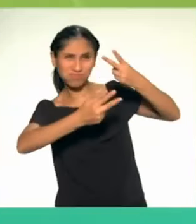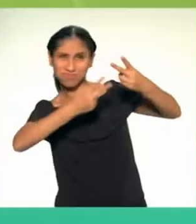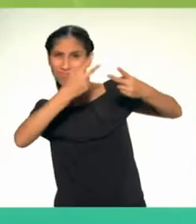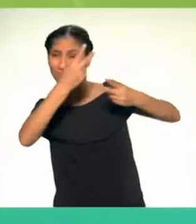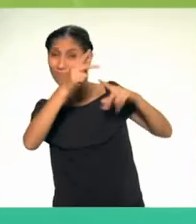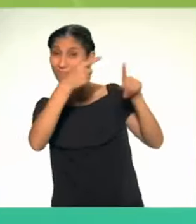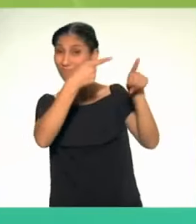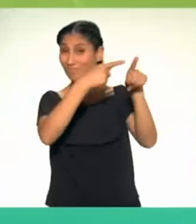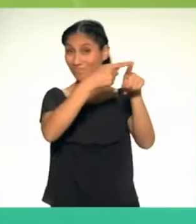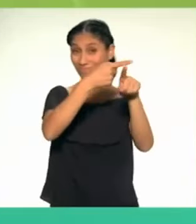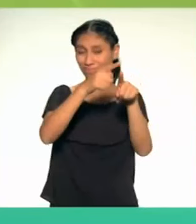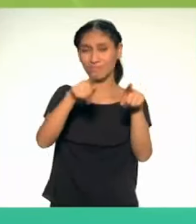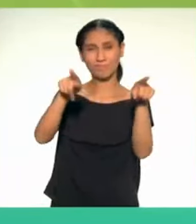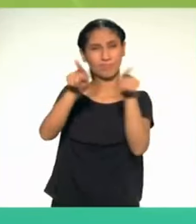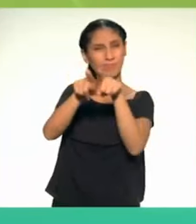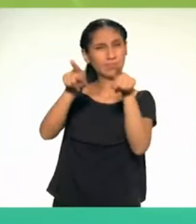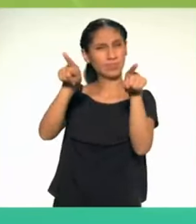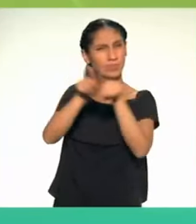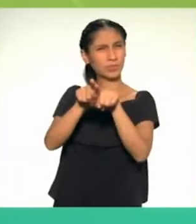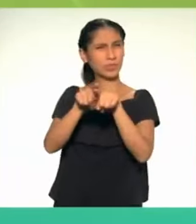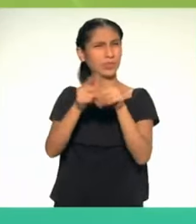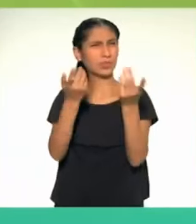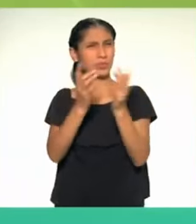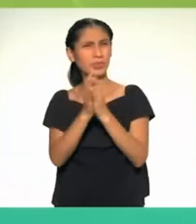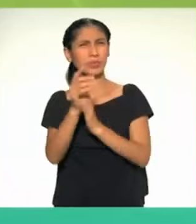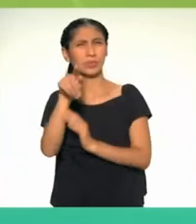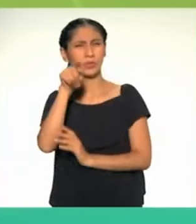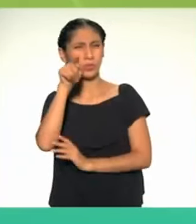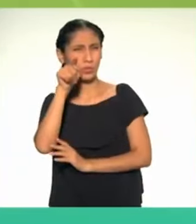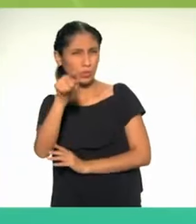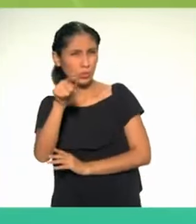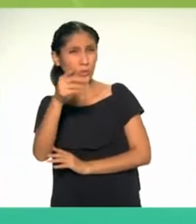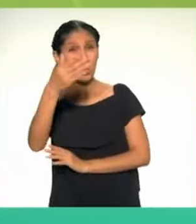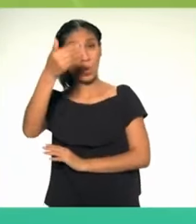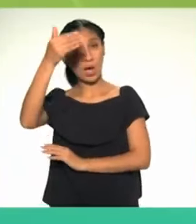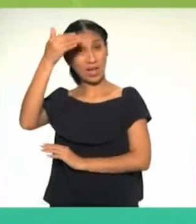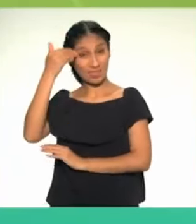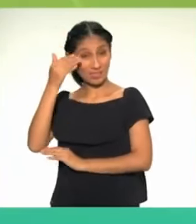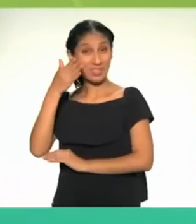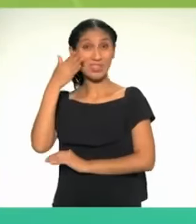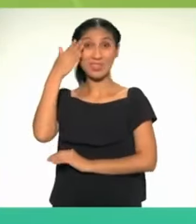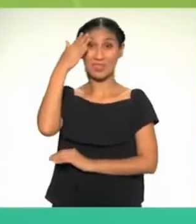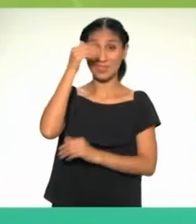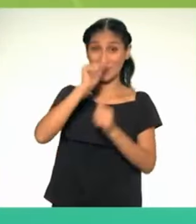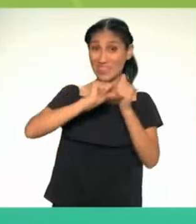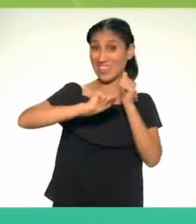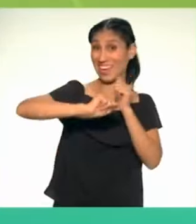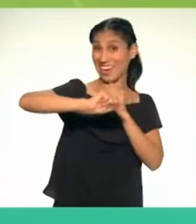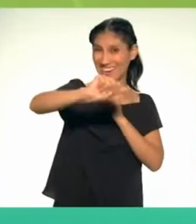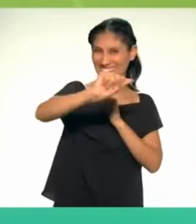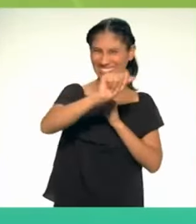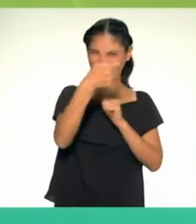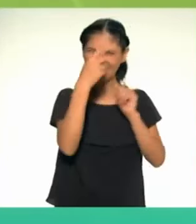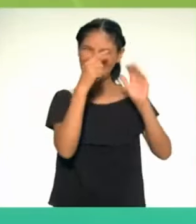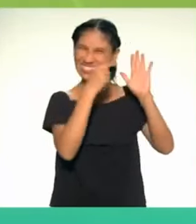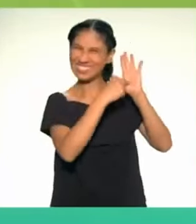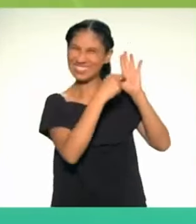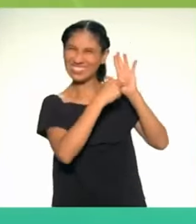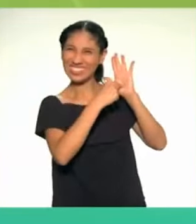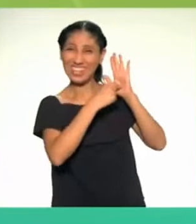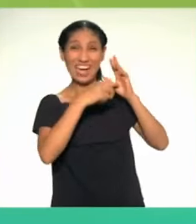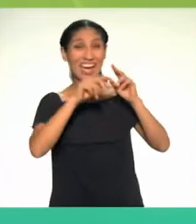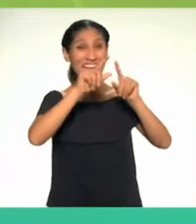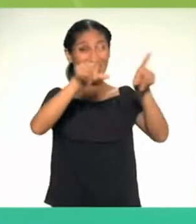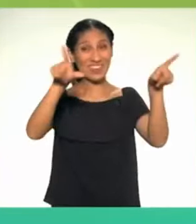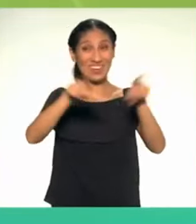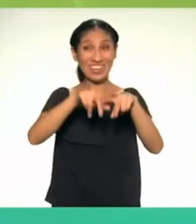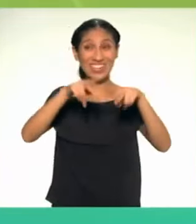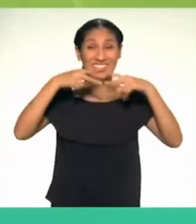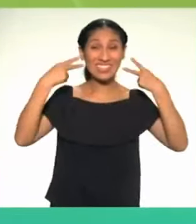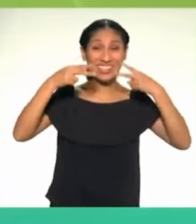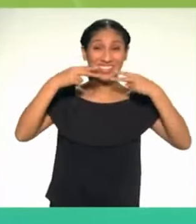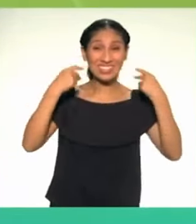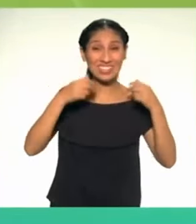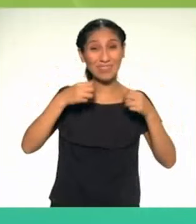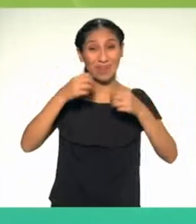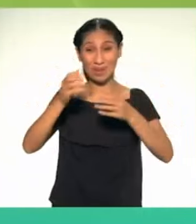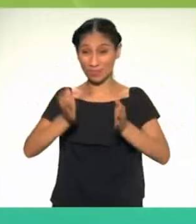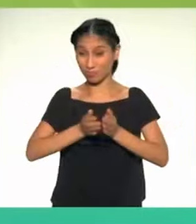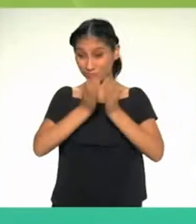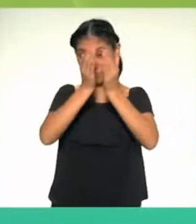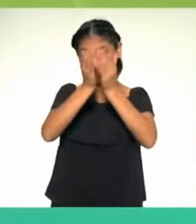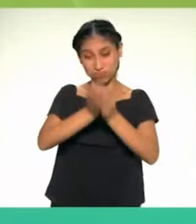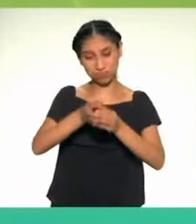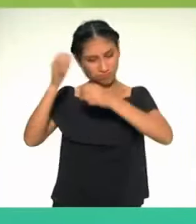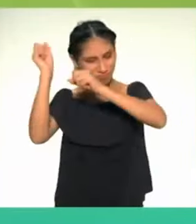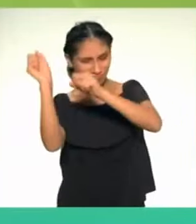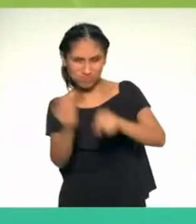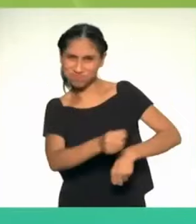Entonces, aquella vez que fuiste de turismo a conocer una cascada, que comiste una rica trucha o una pitahaya,